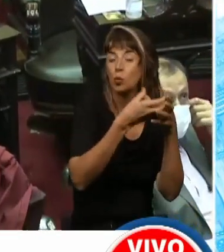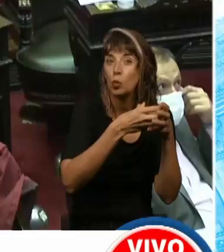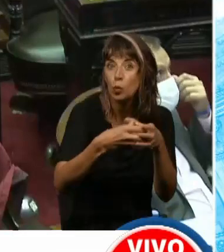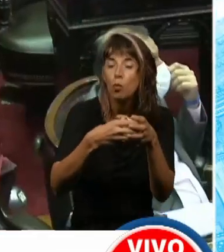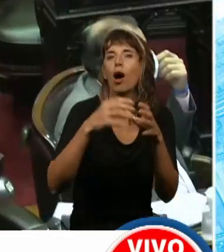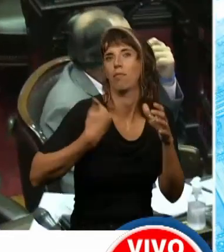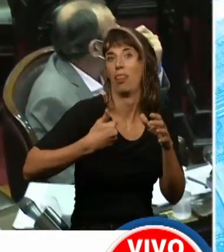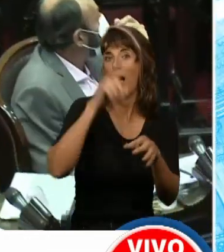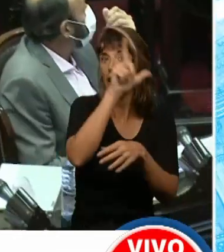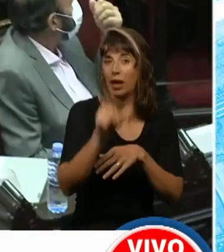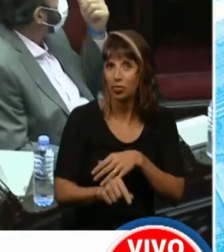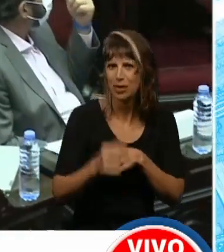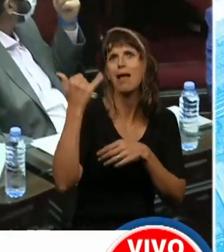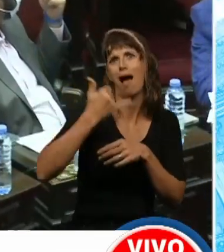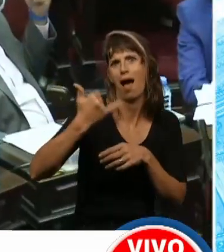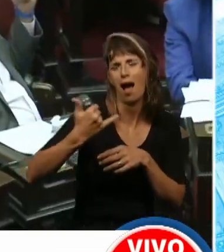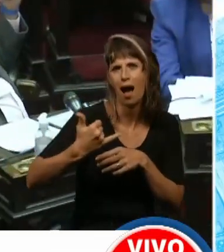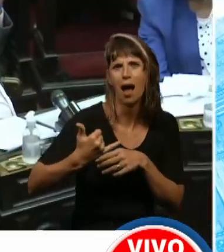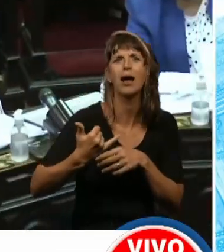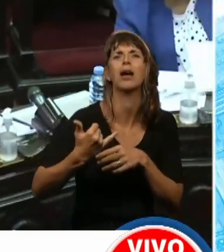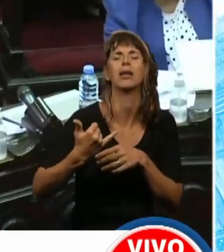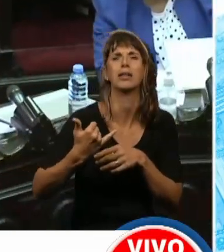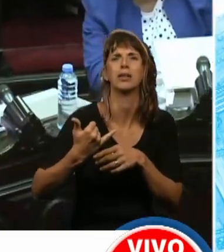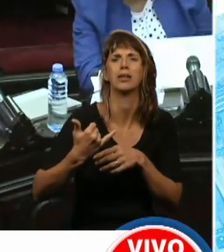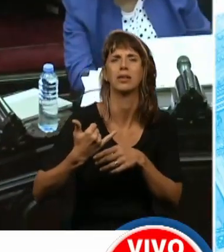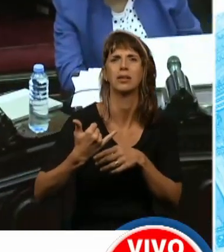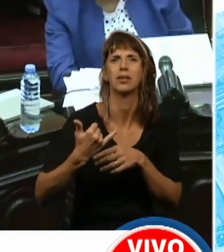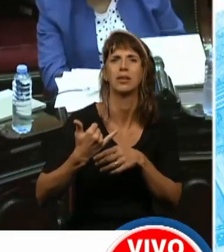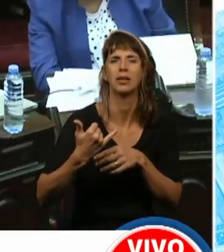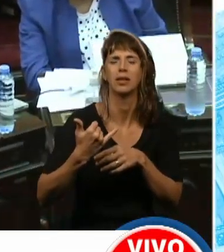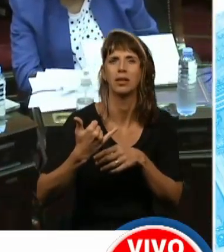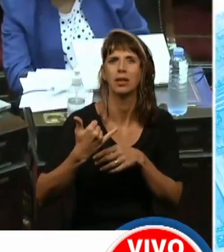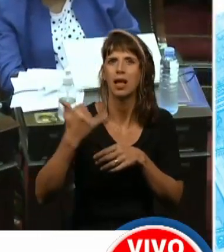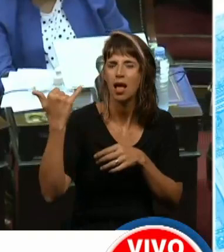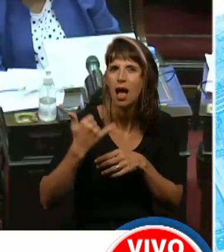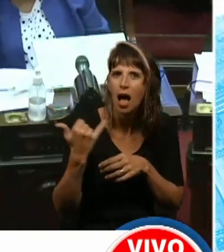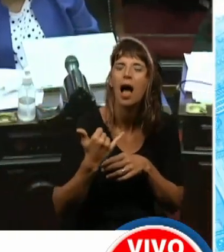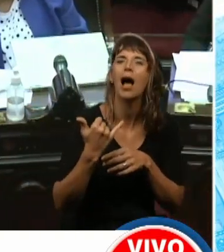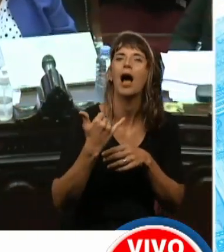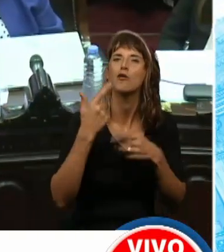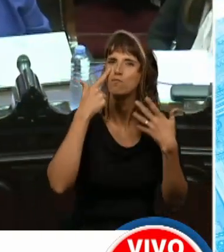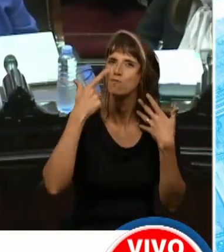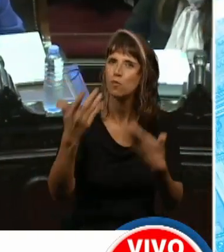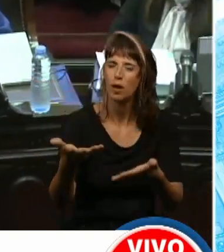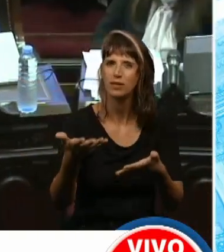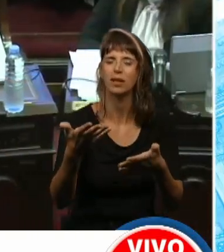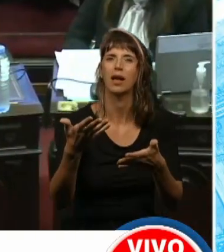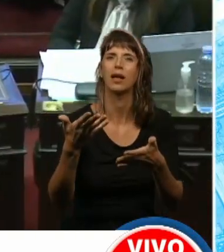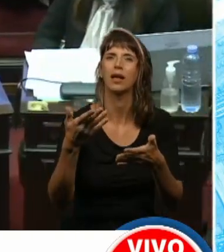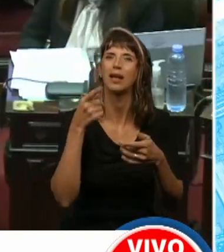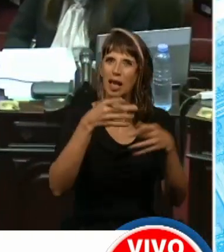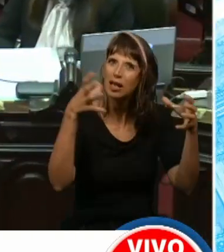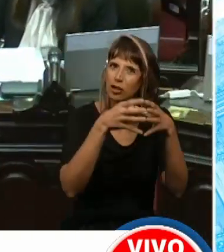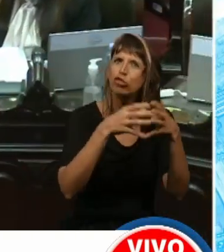el territorio nacional, en cada rincón del país, dan viva fe, viva muestra de que ese